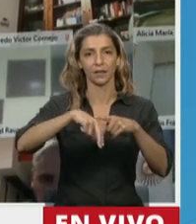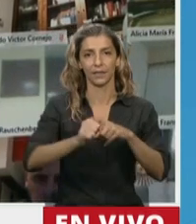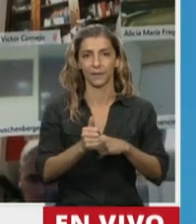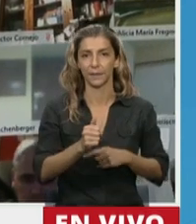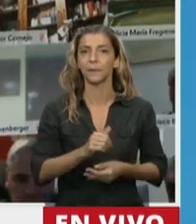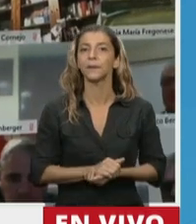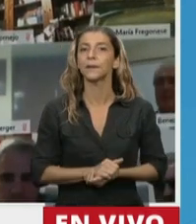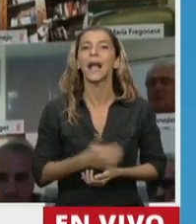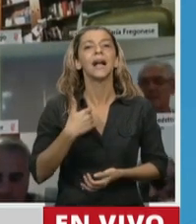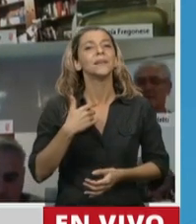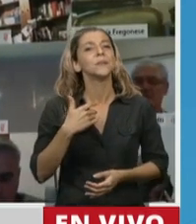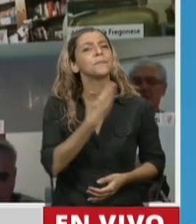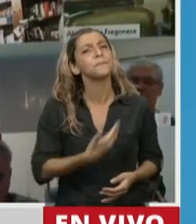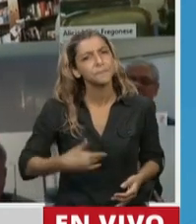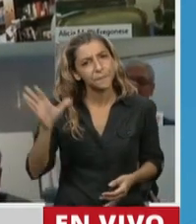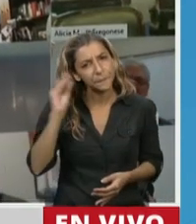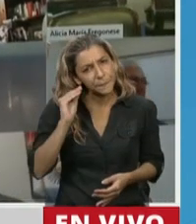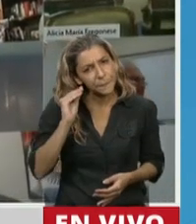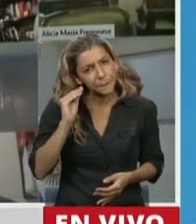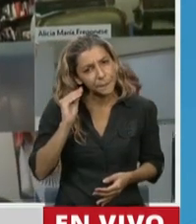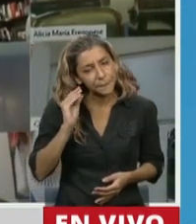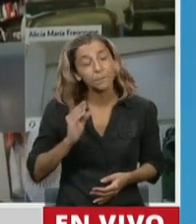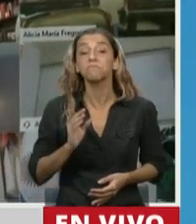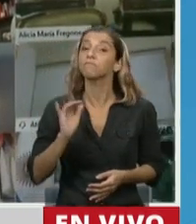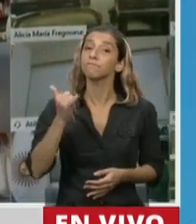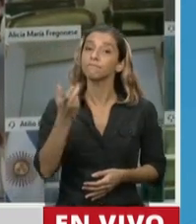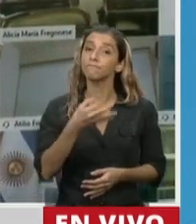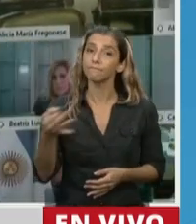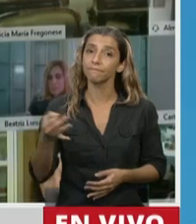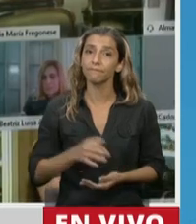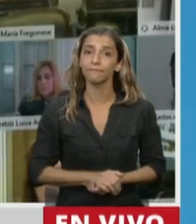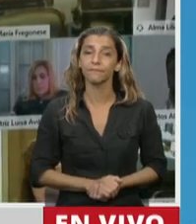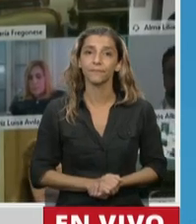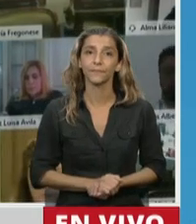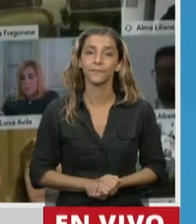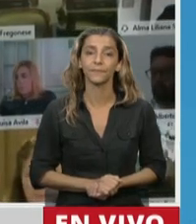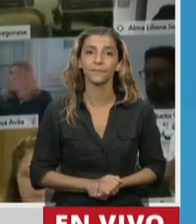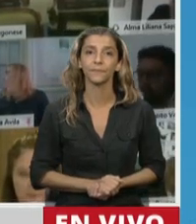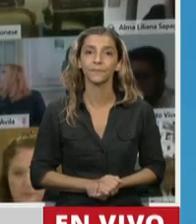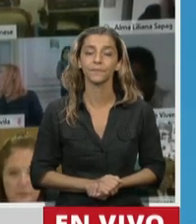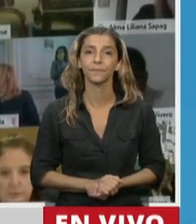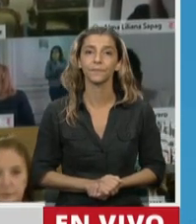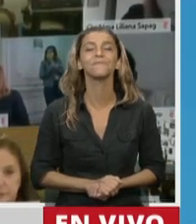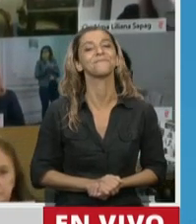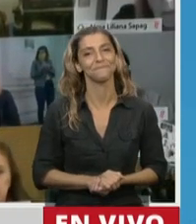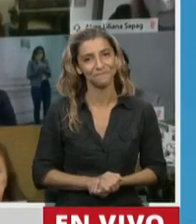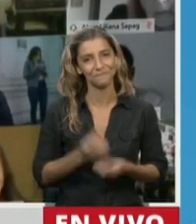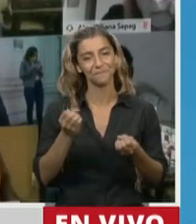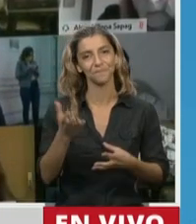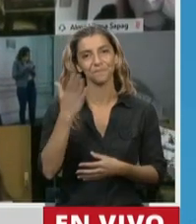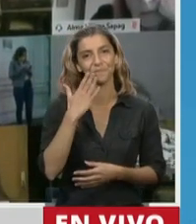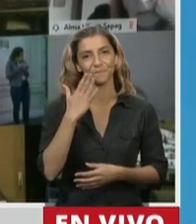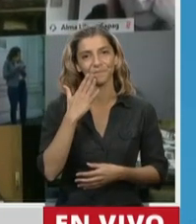Presidente, no sé si me escucha. Perfectamente, diputada. Bueno, buenas tardes.